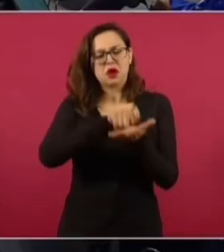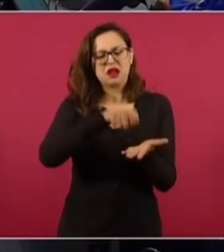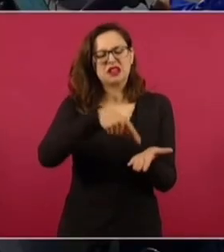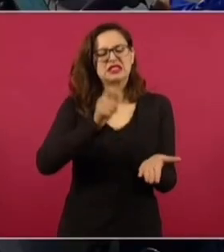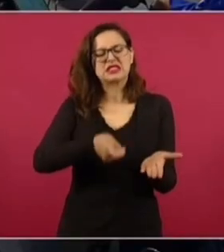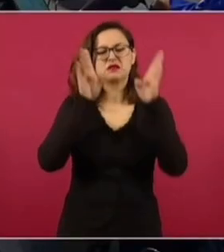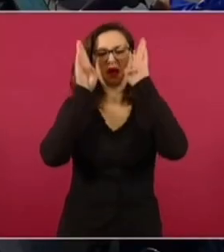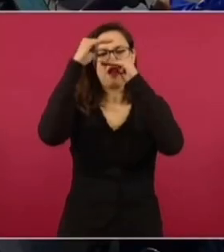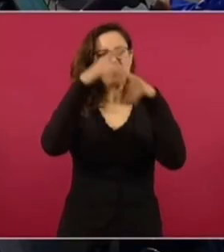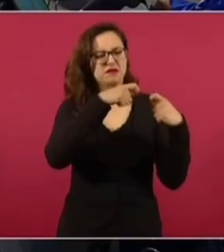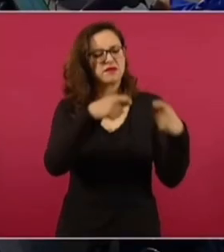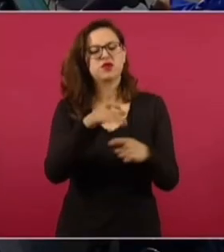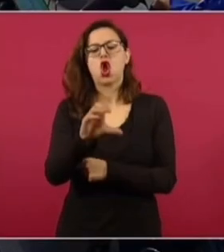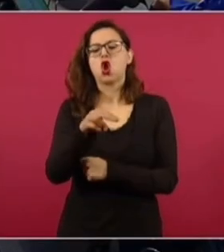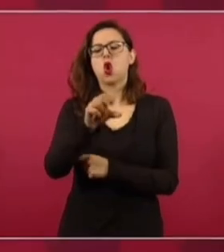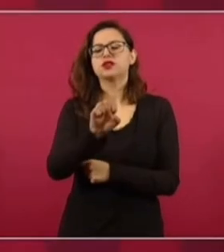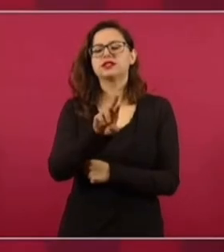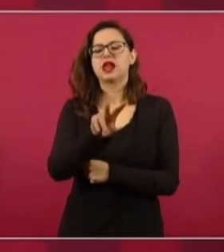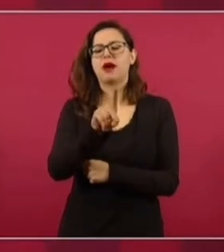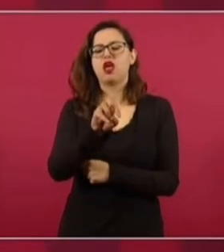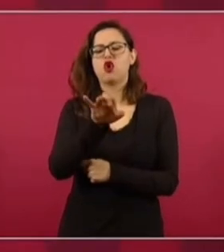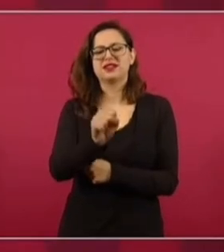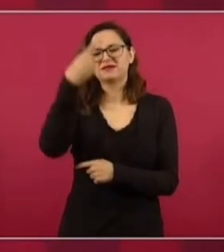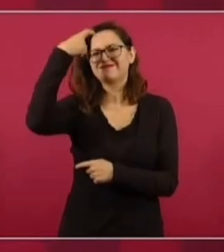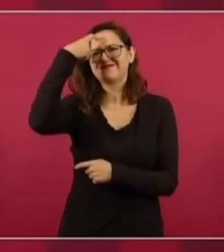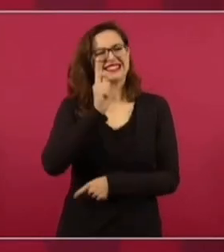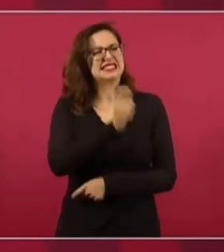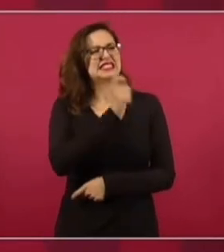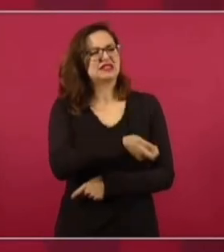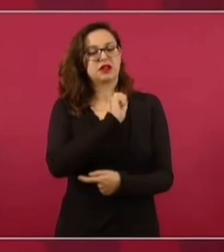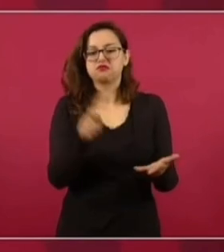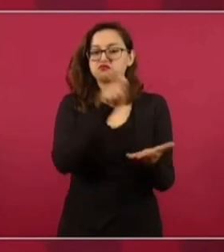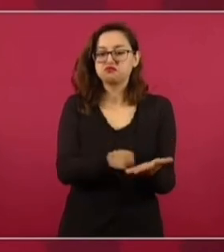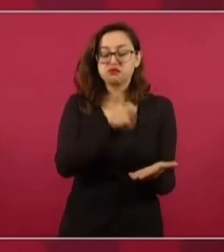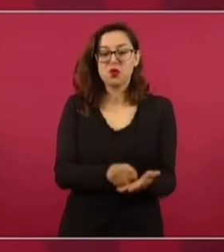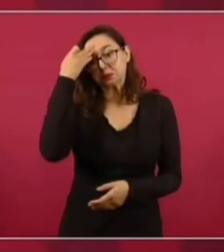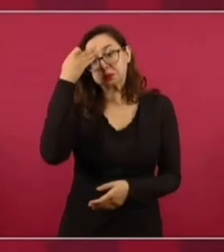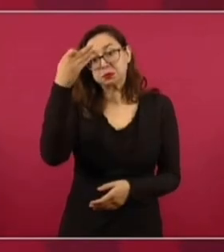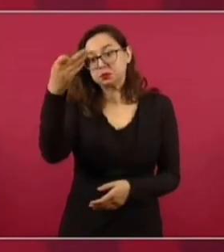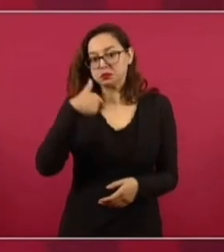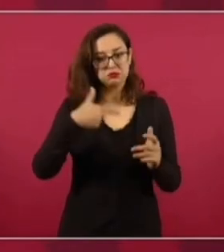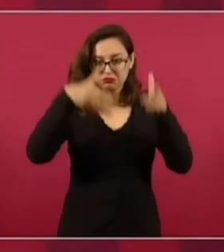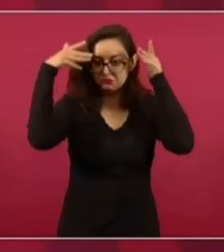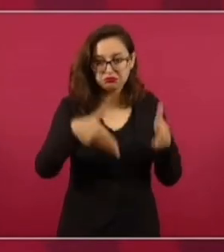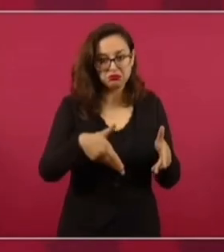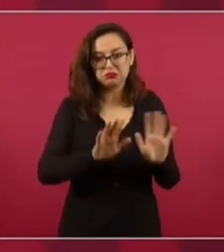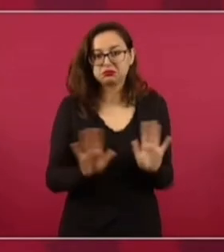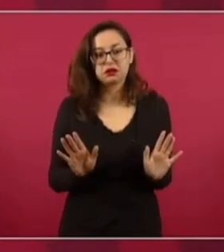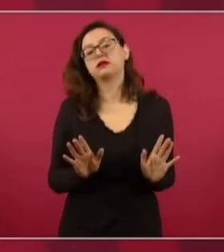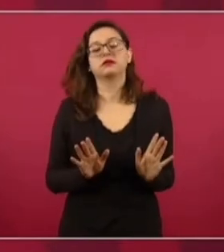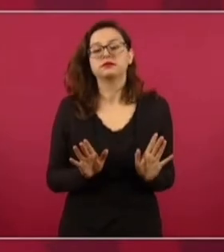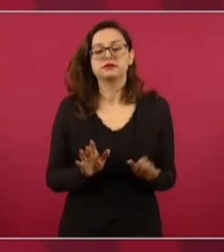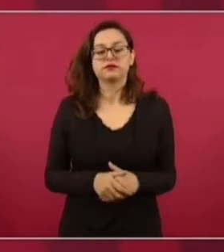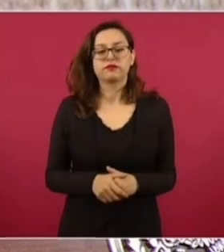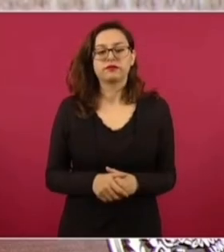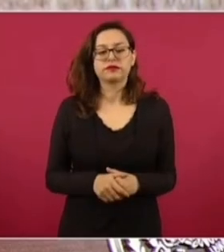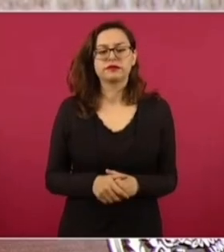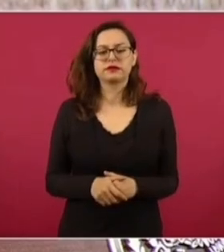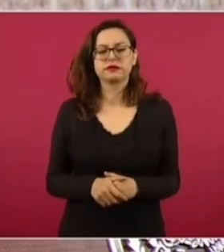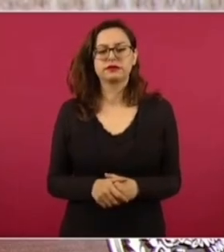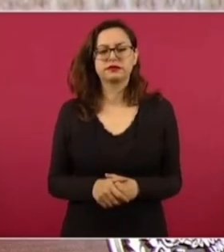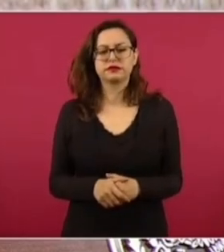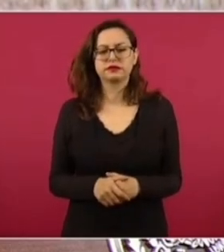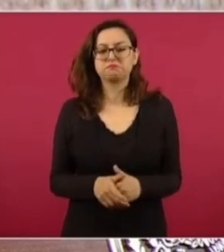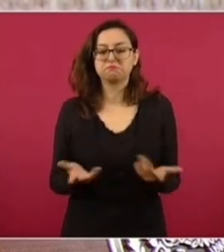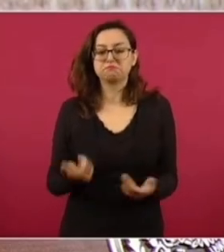desde la conquista. Me dedicado a eso y voy a